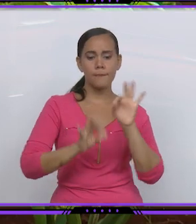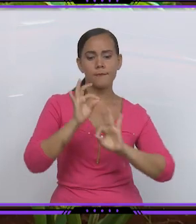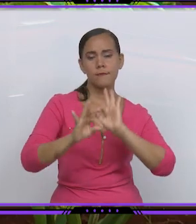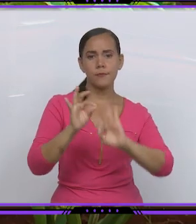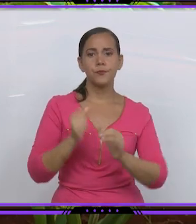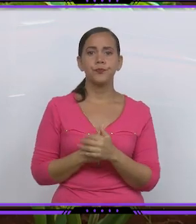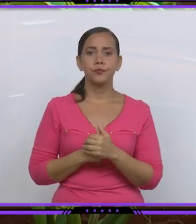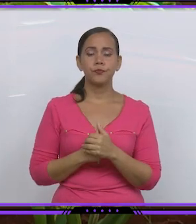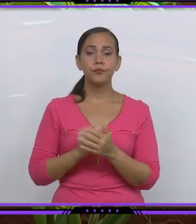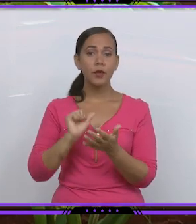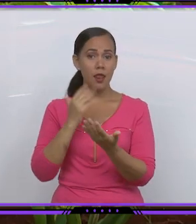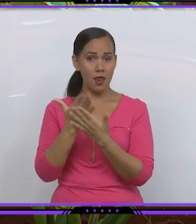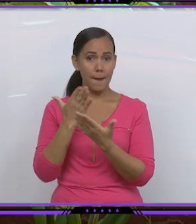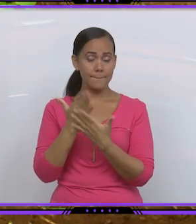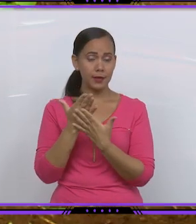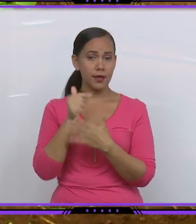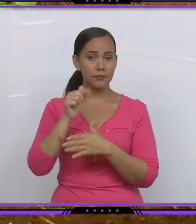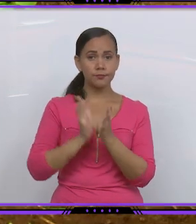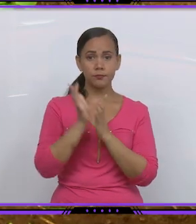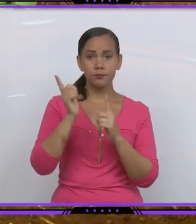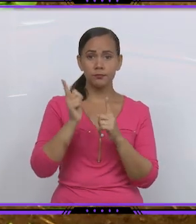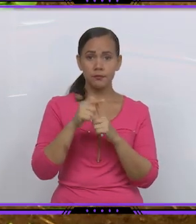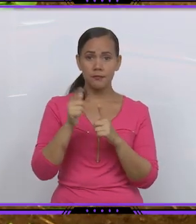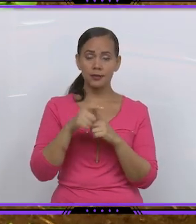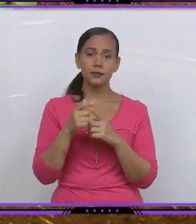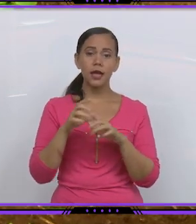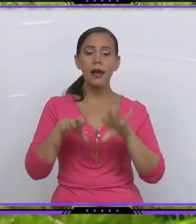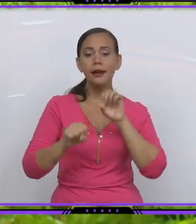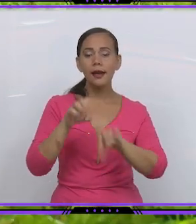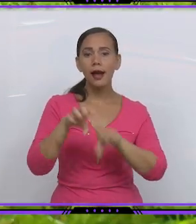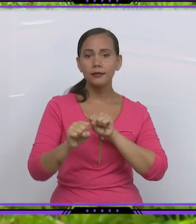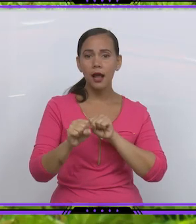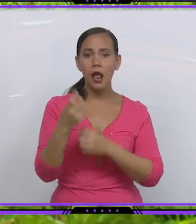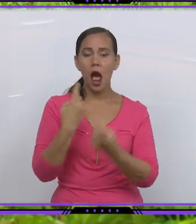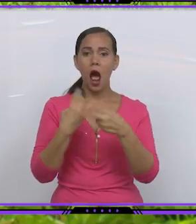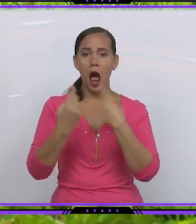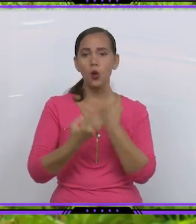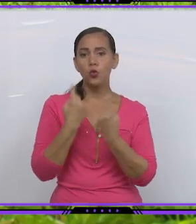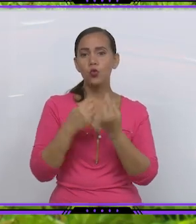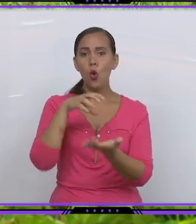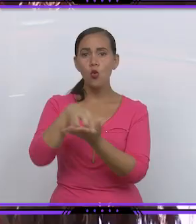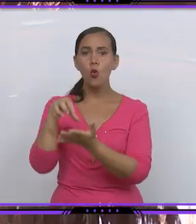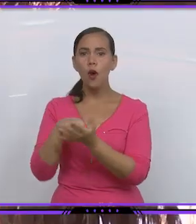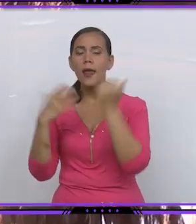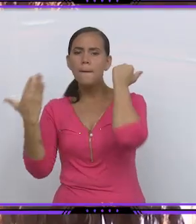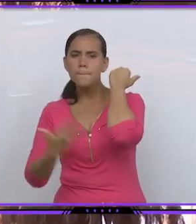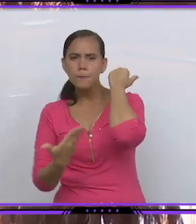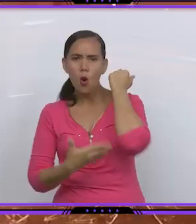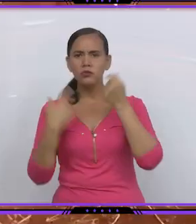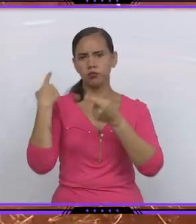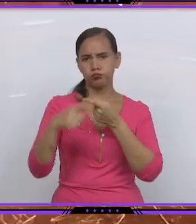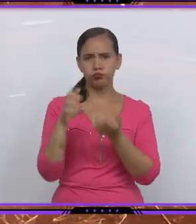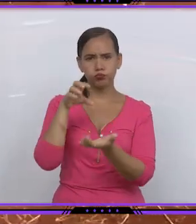La empresa Matancera contribuye a la seguridad alimentaria con el rescate de polos productivos como el de Ceiba Mosa y también con el desarrollo